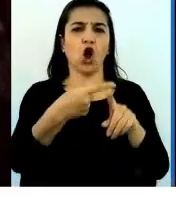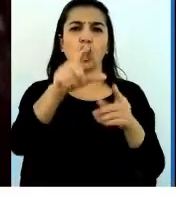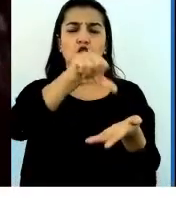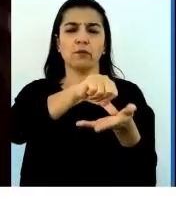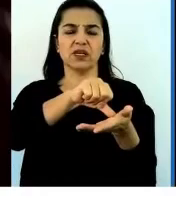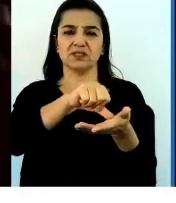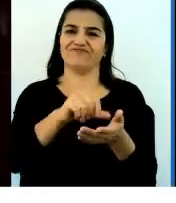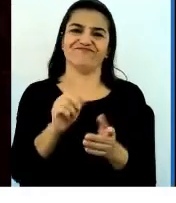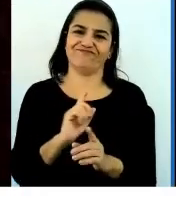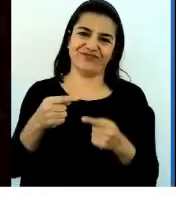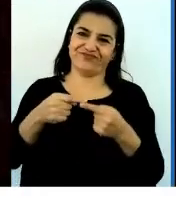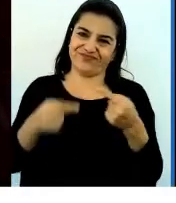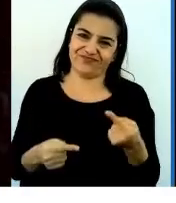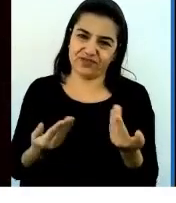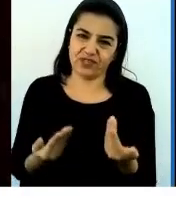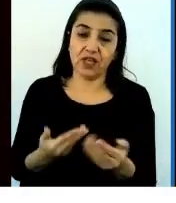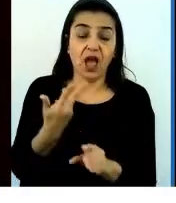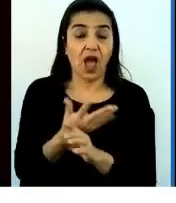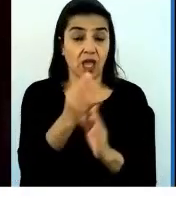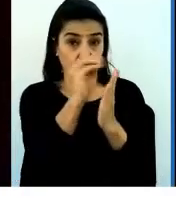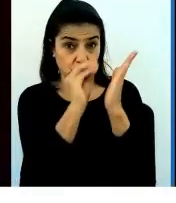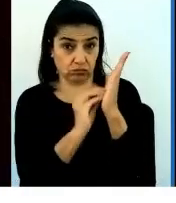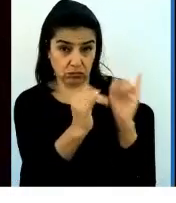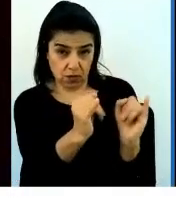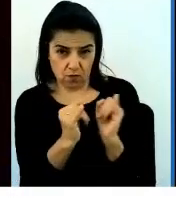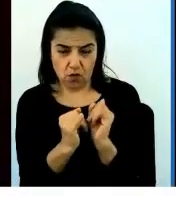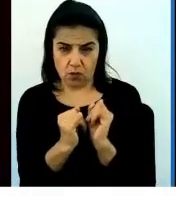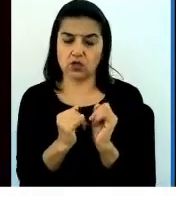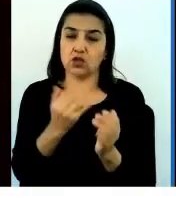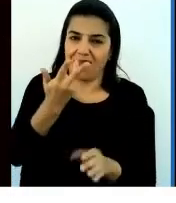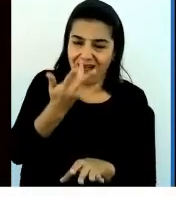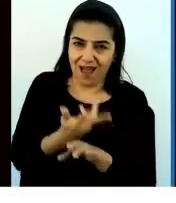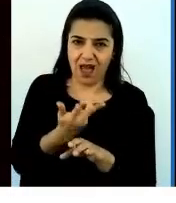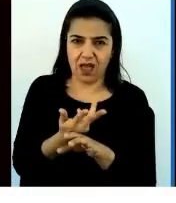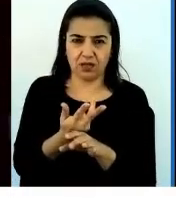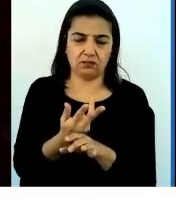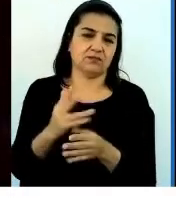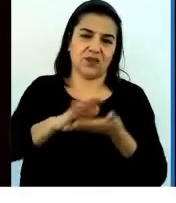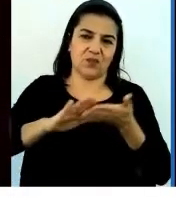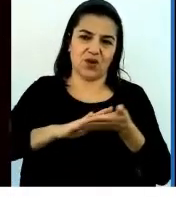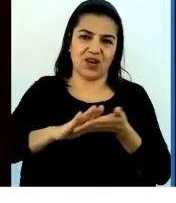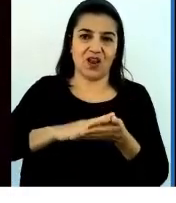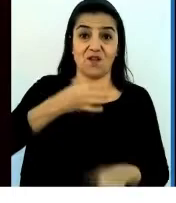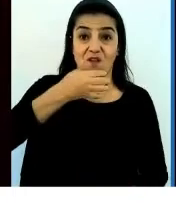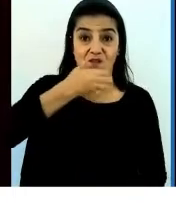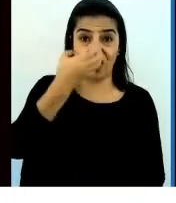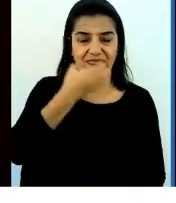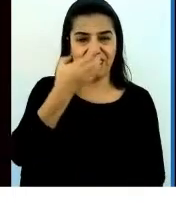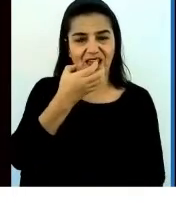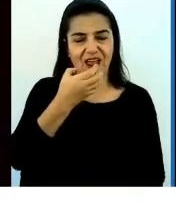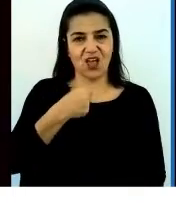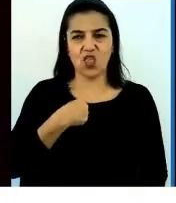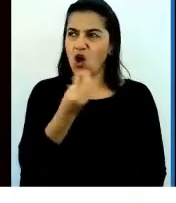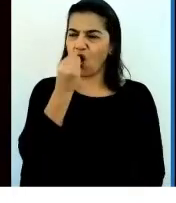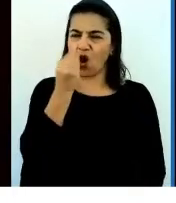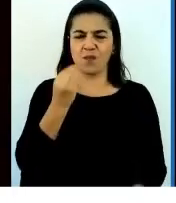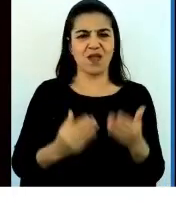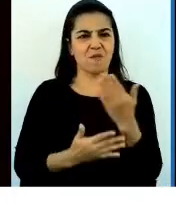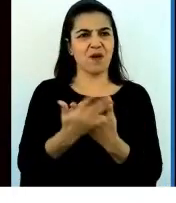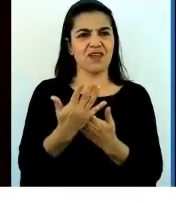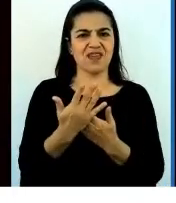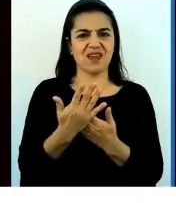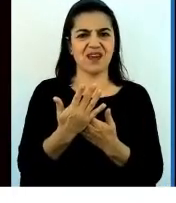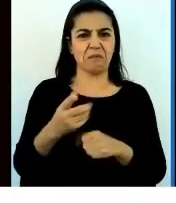ahora que tenemos datos, debemos ver, por ejemplo, la manzana que he comido esta mañana, cuánto tiempo ha hecho en